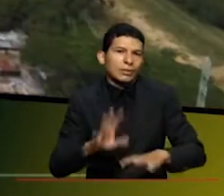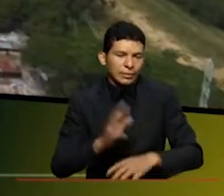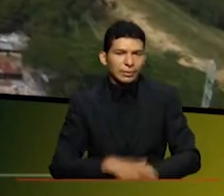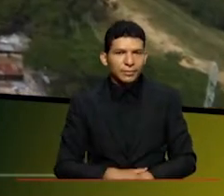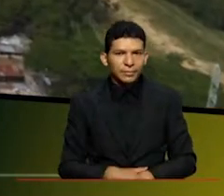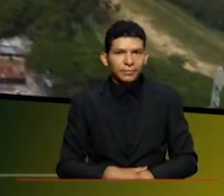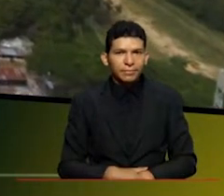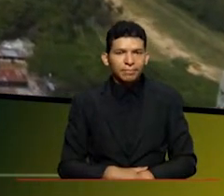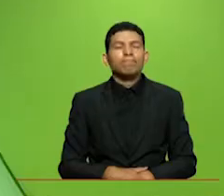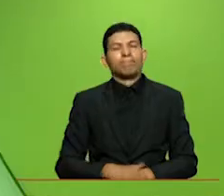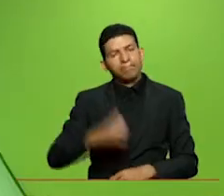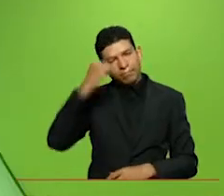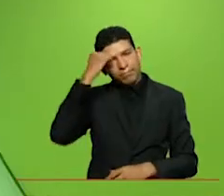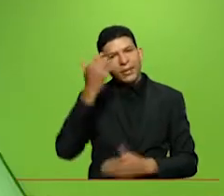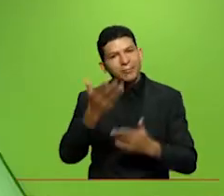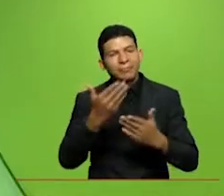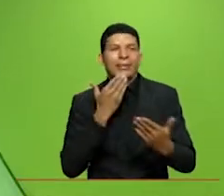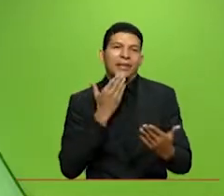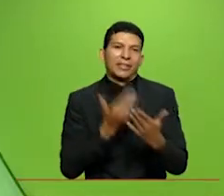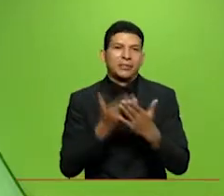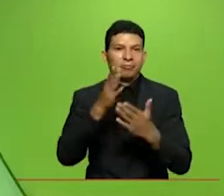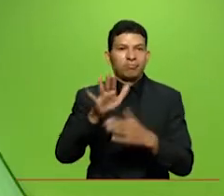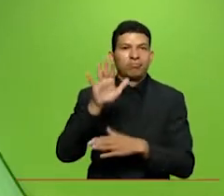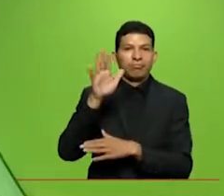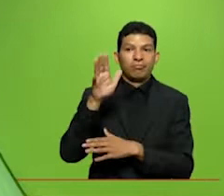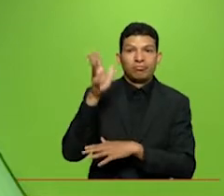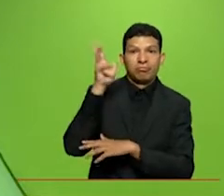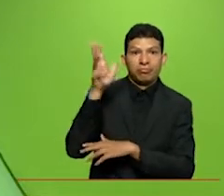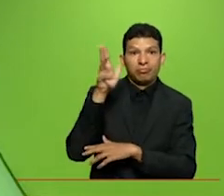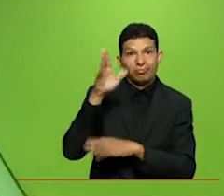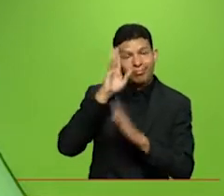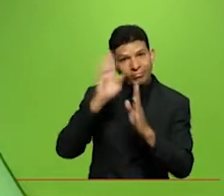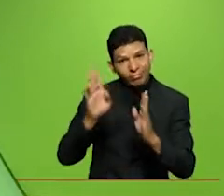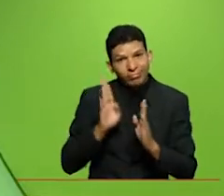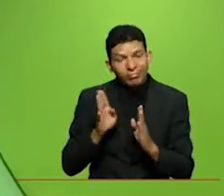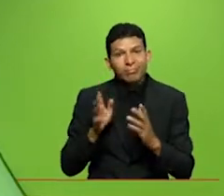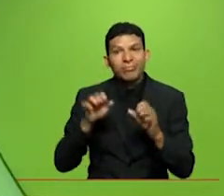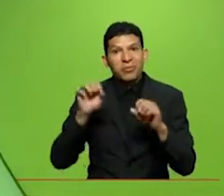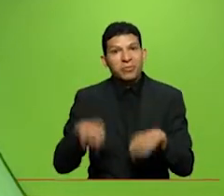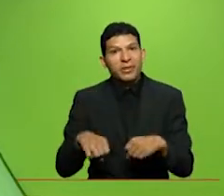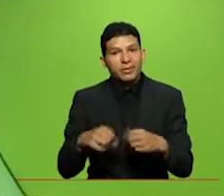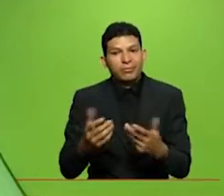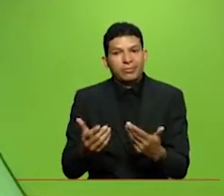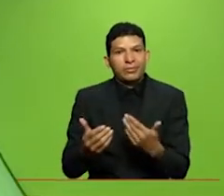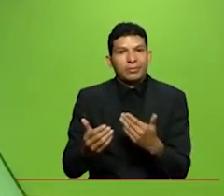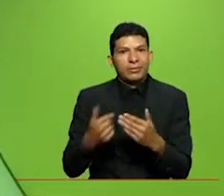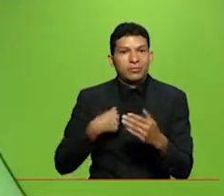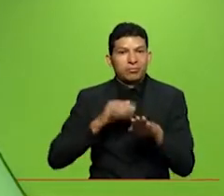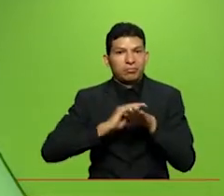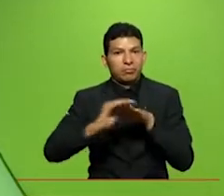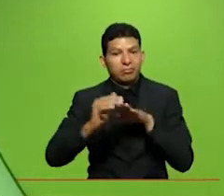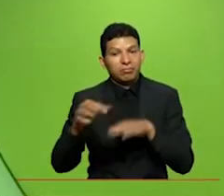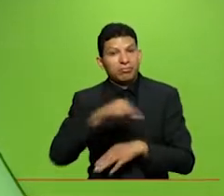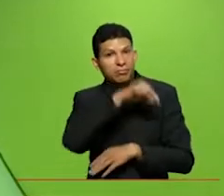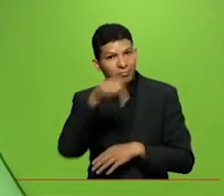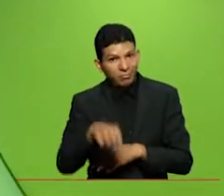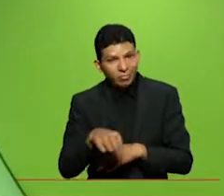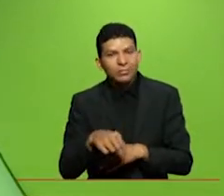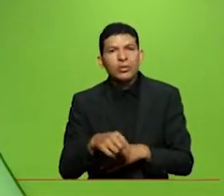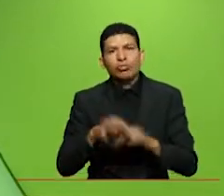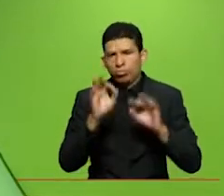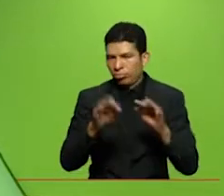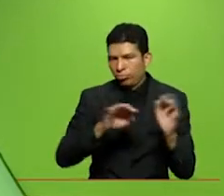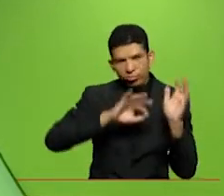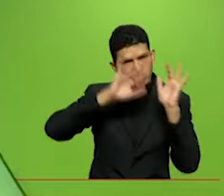profesor quiero que muchísimas gracias gracias por su atención por por haber atendido esta invitación estaremos por supuesto en